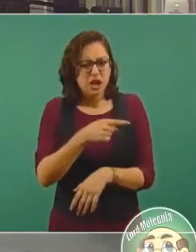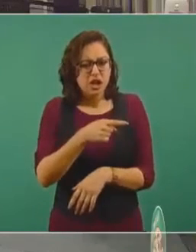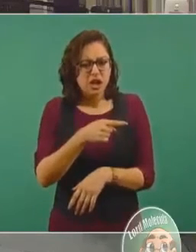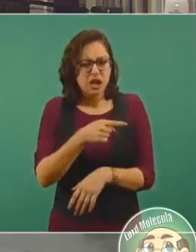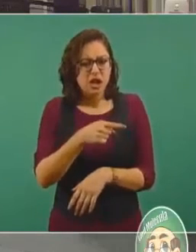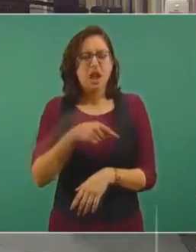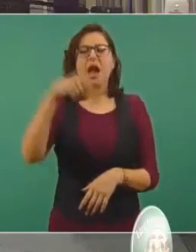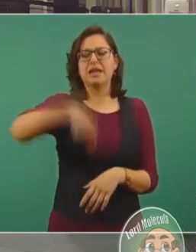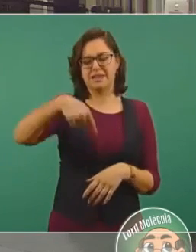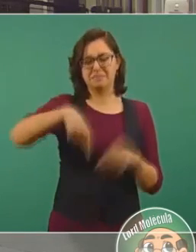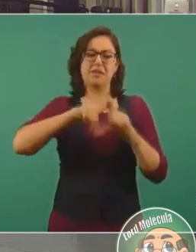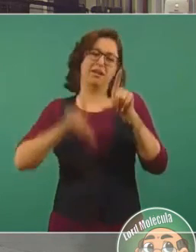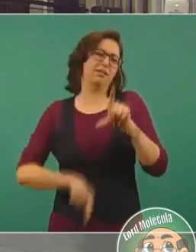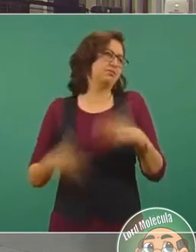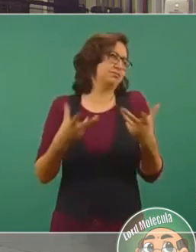Aquí sí, pero allá.